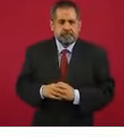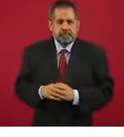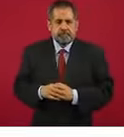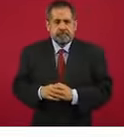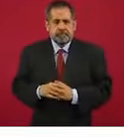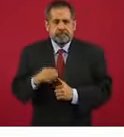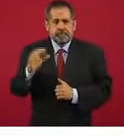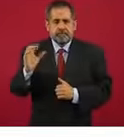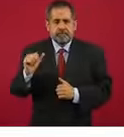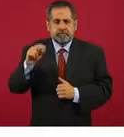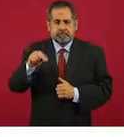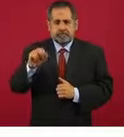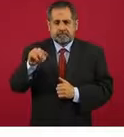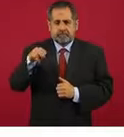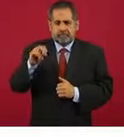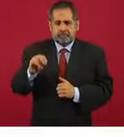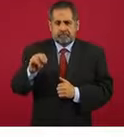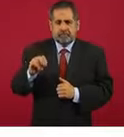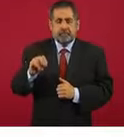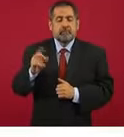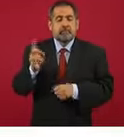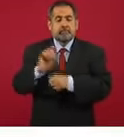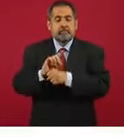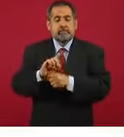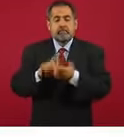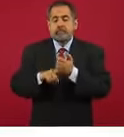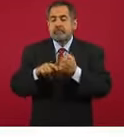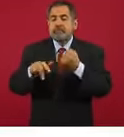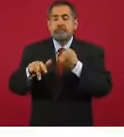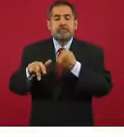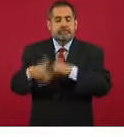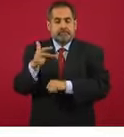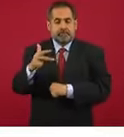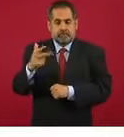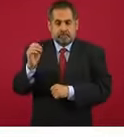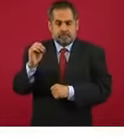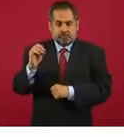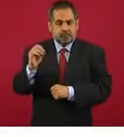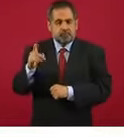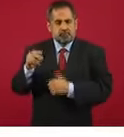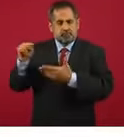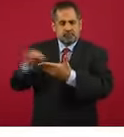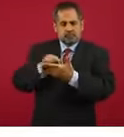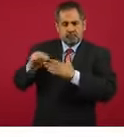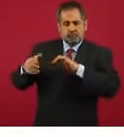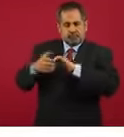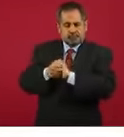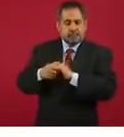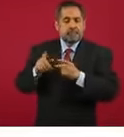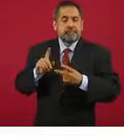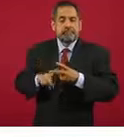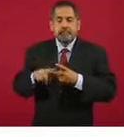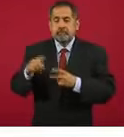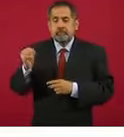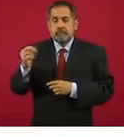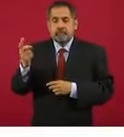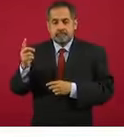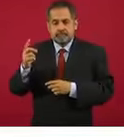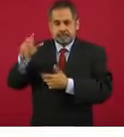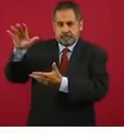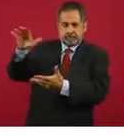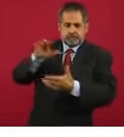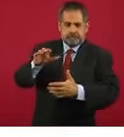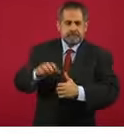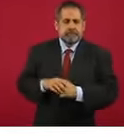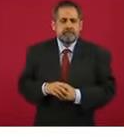Cancino, el día 13 de octubre se firmó el acuerdo de precompra, el día 9 de diciembre se firmó ya el pedido.